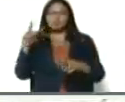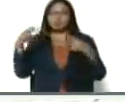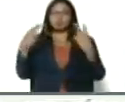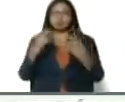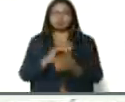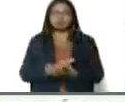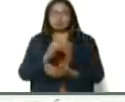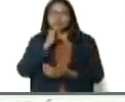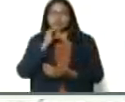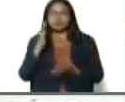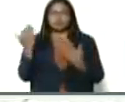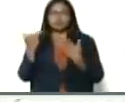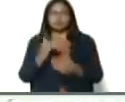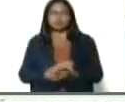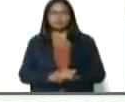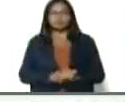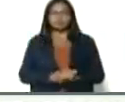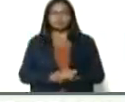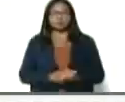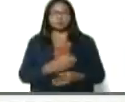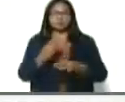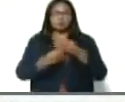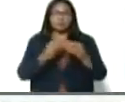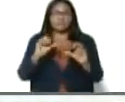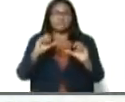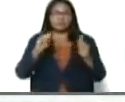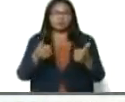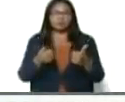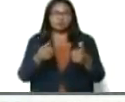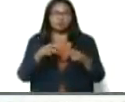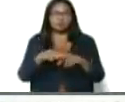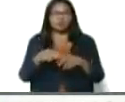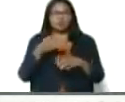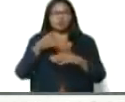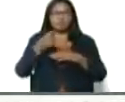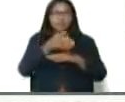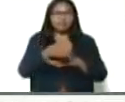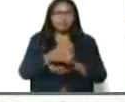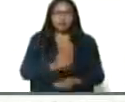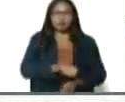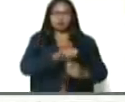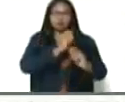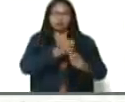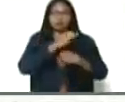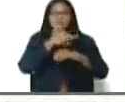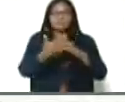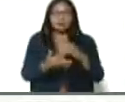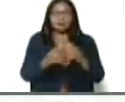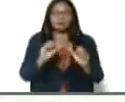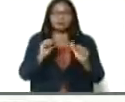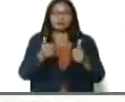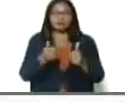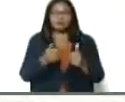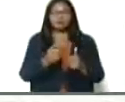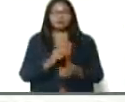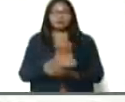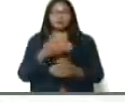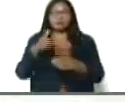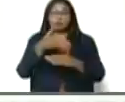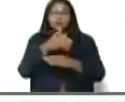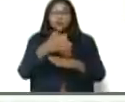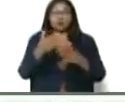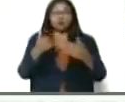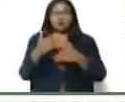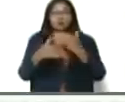dale Laya, como ha estado, como arrancó la zafra de la sardina, como va el plan productivo, de la proteína, que nos